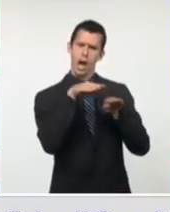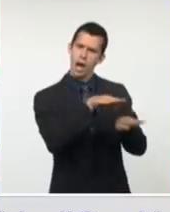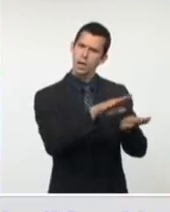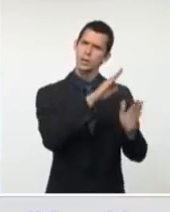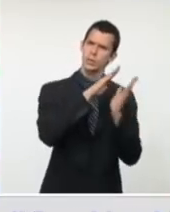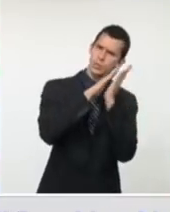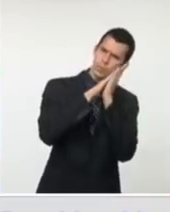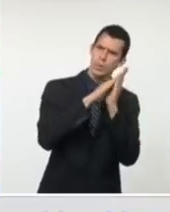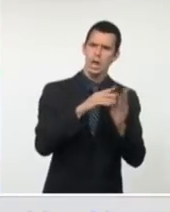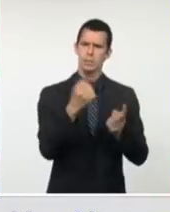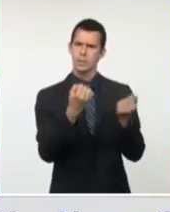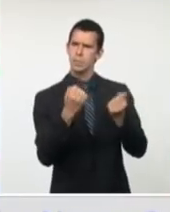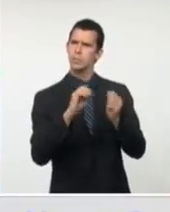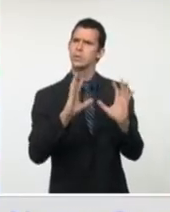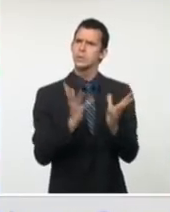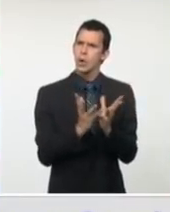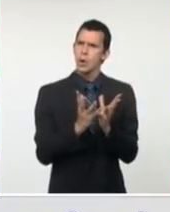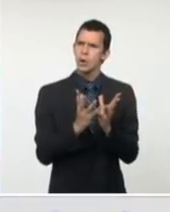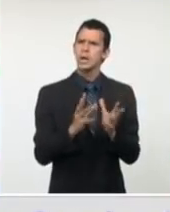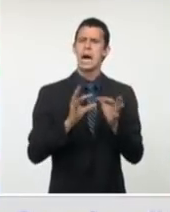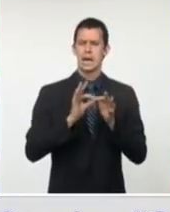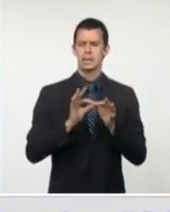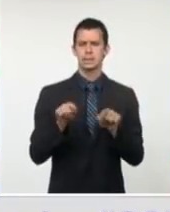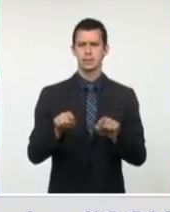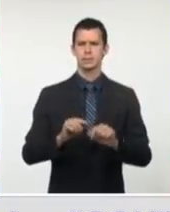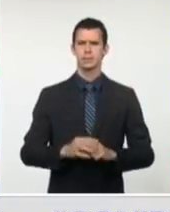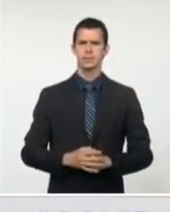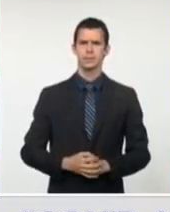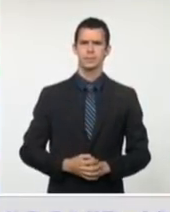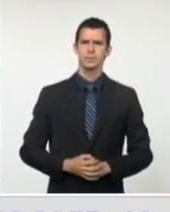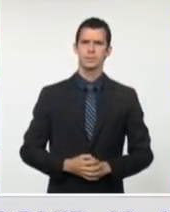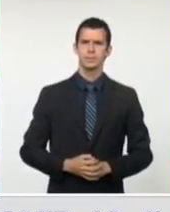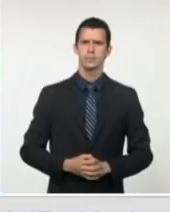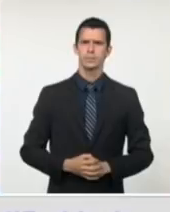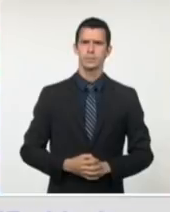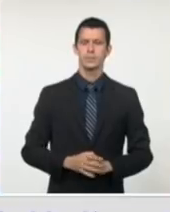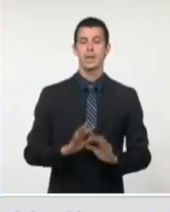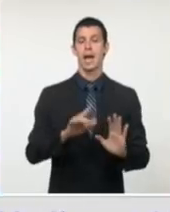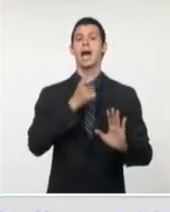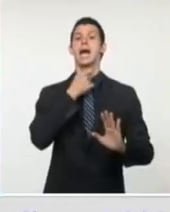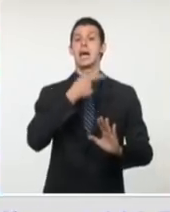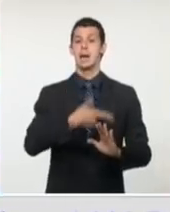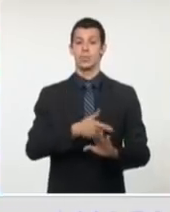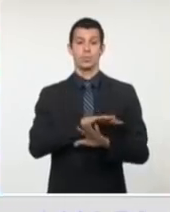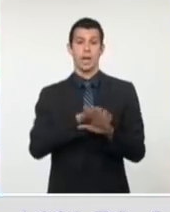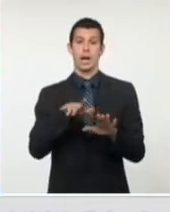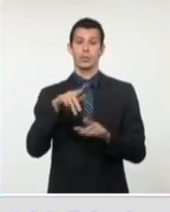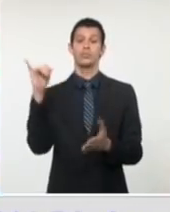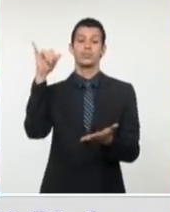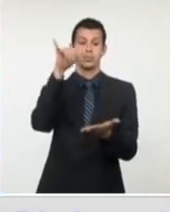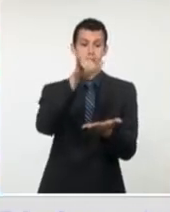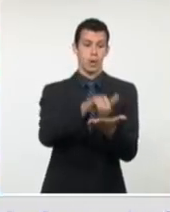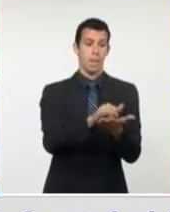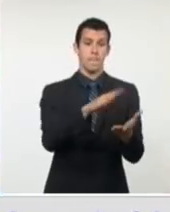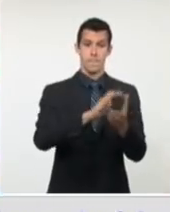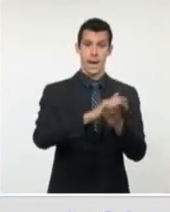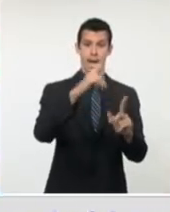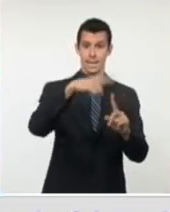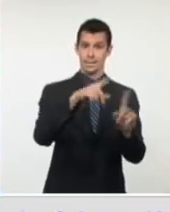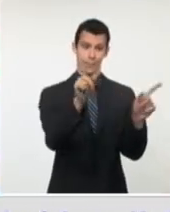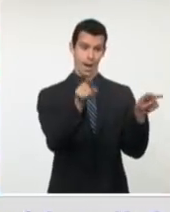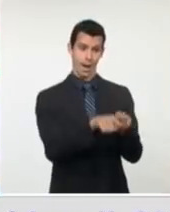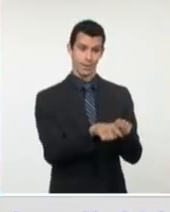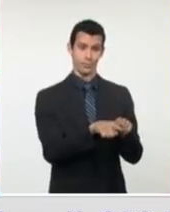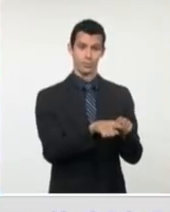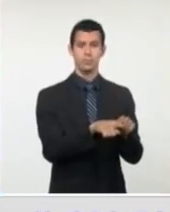instalación. La transportación de retorno a su provincia, después que le hagamos el PCR al sexto